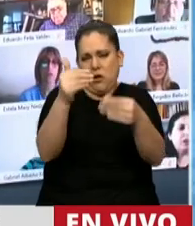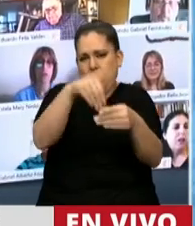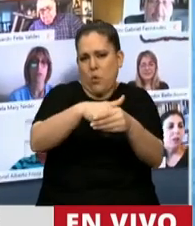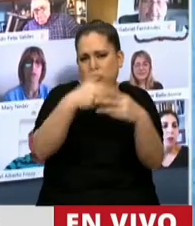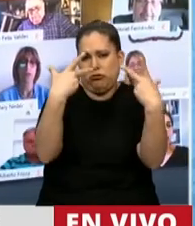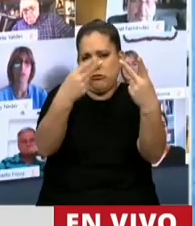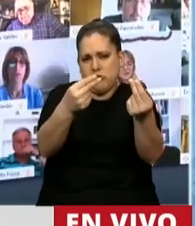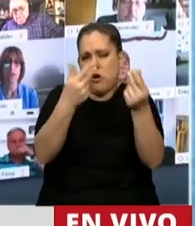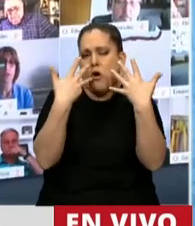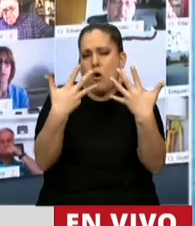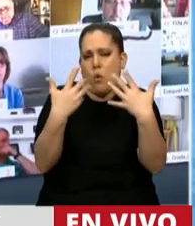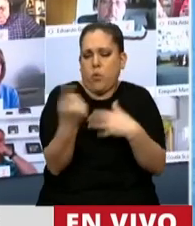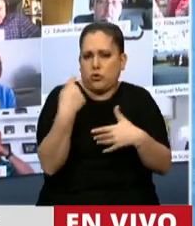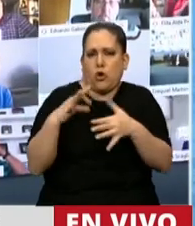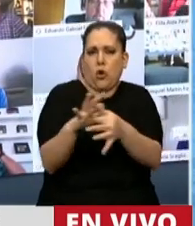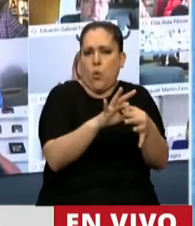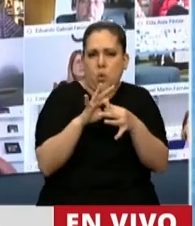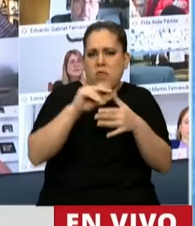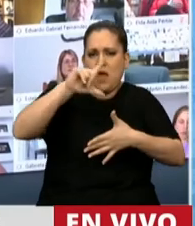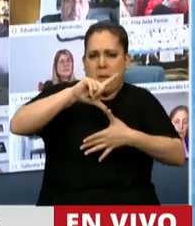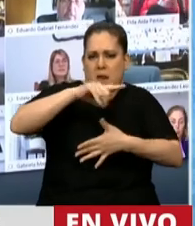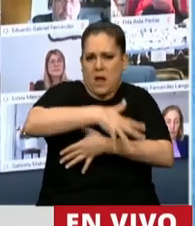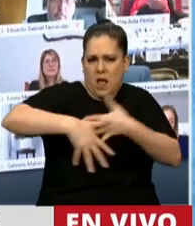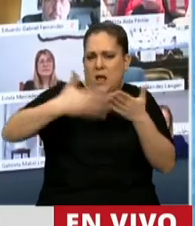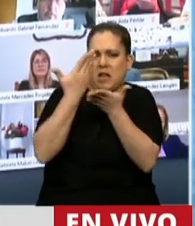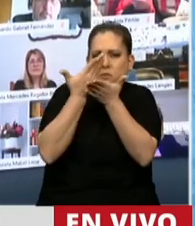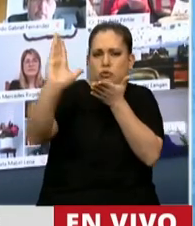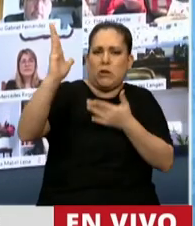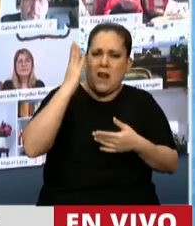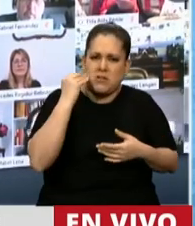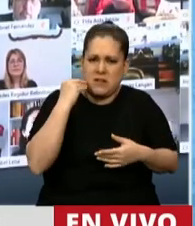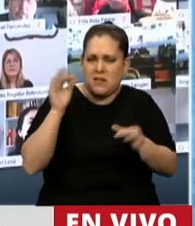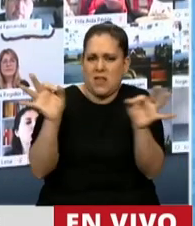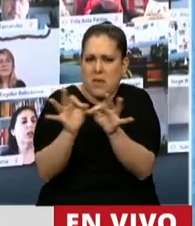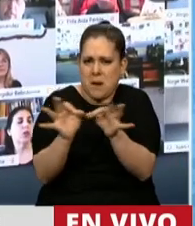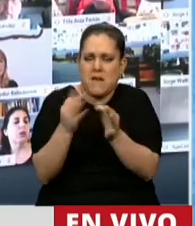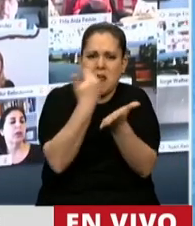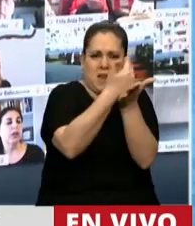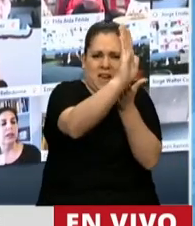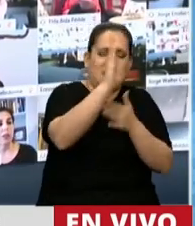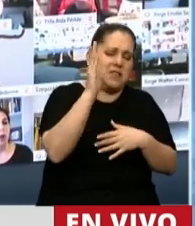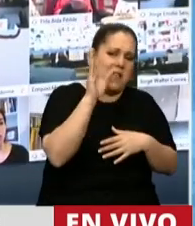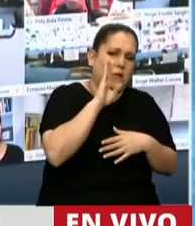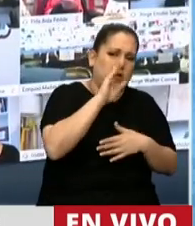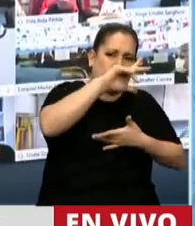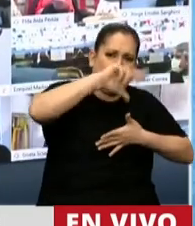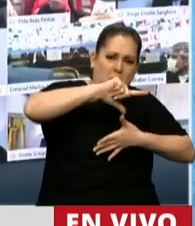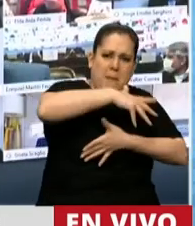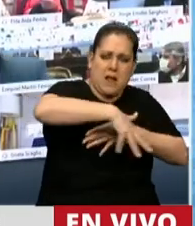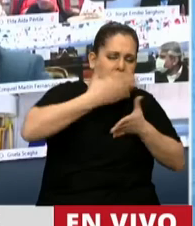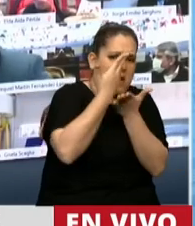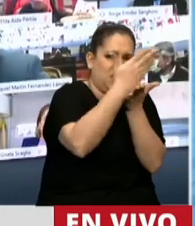seguiremos bregando por la unidad de los pueblos de América Latina, por expulsar a los ingleses de Malvinas, a los yanquis de América Latina y